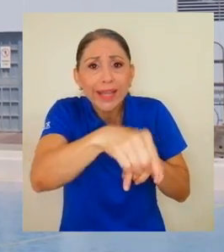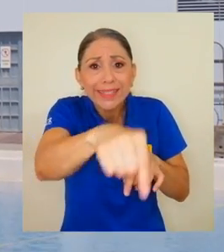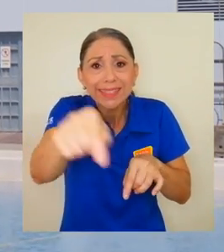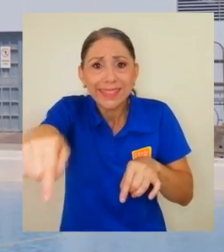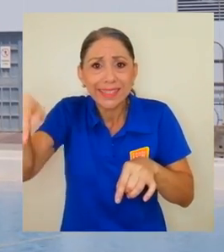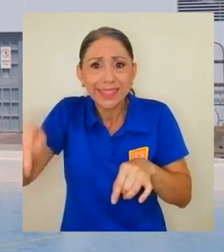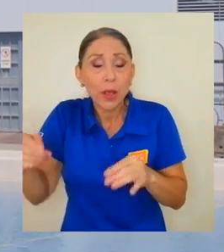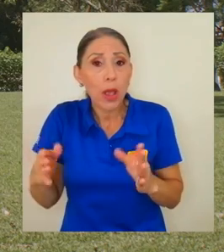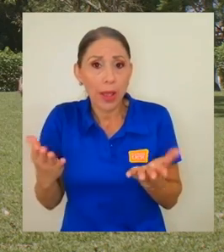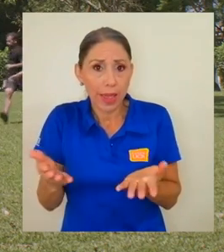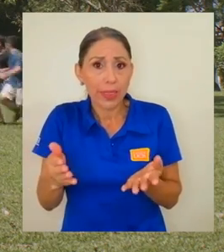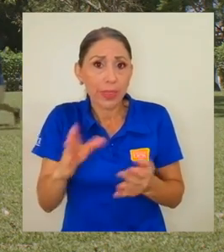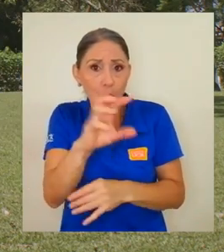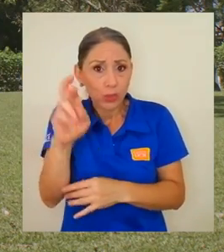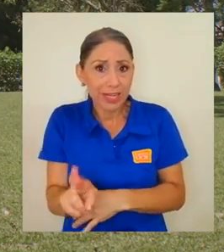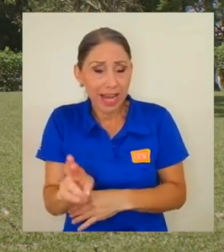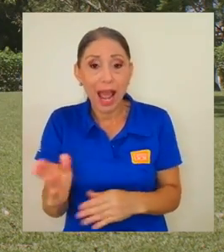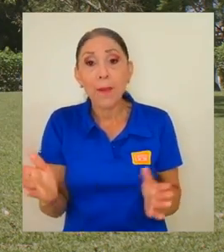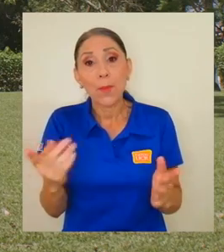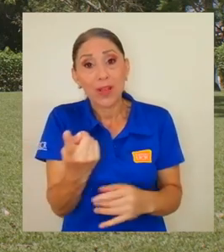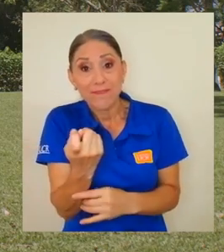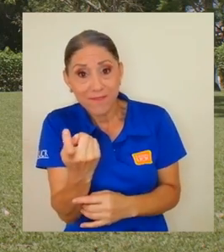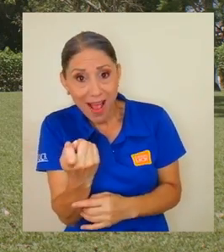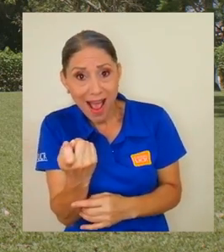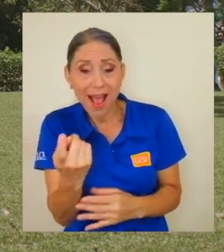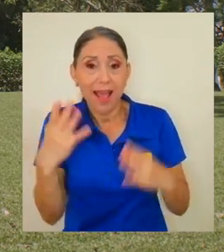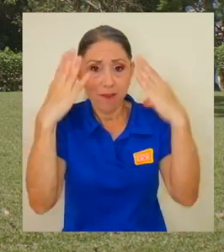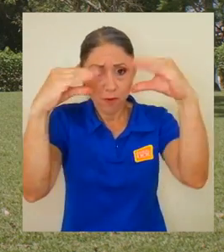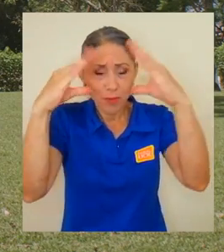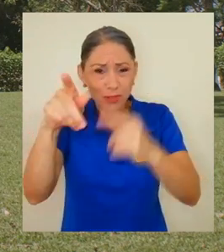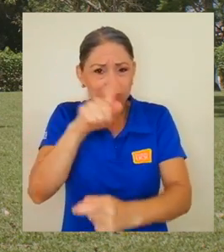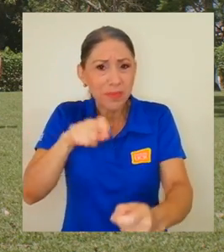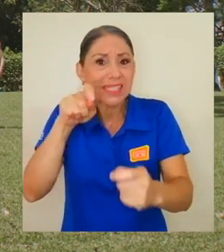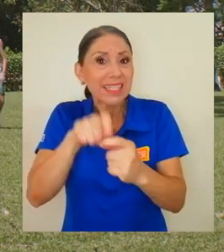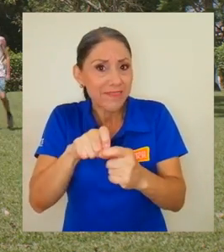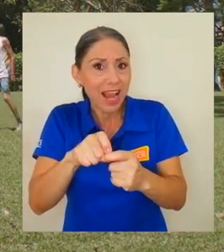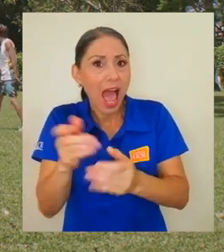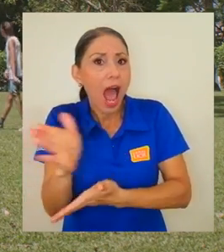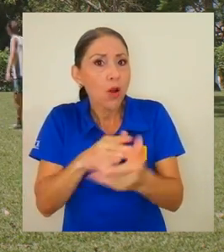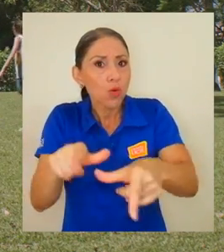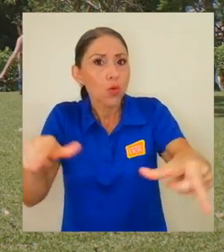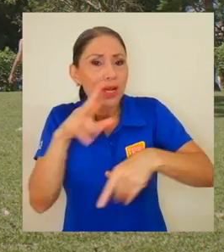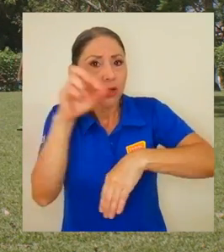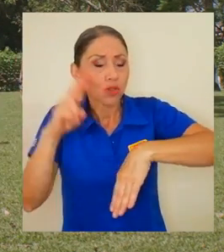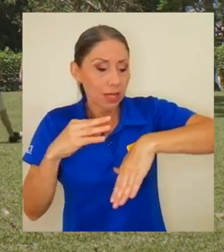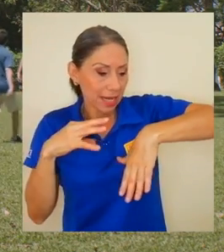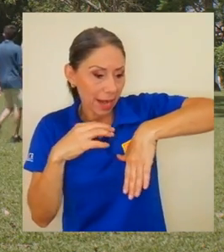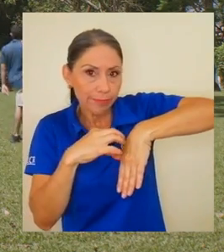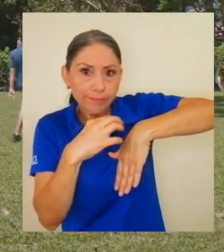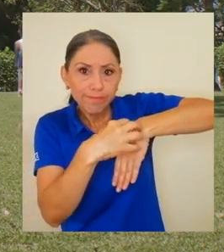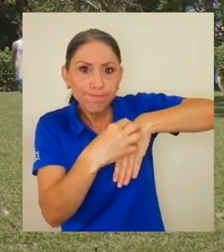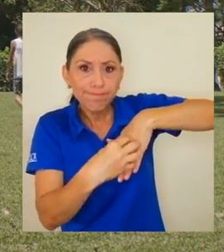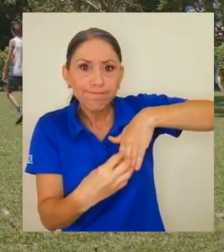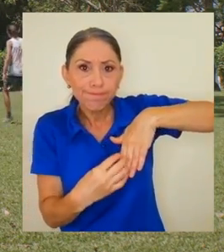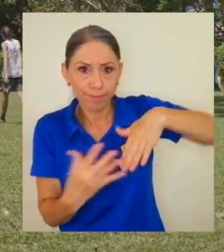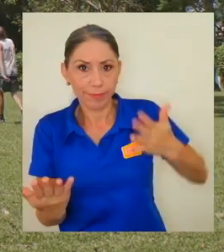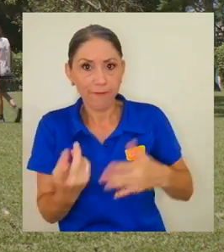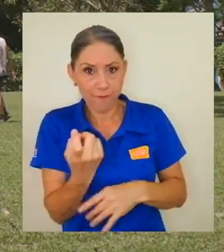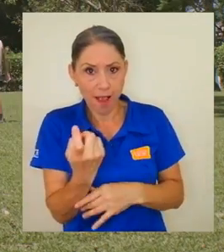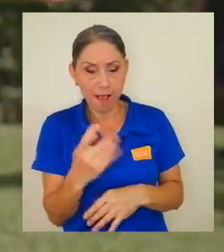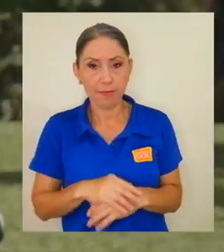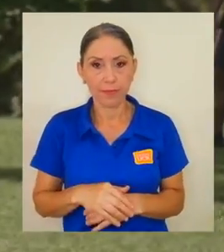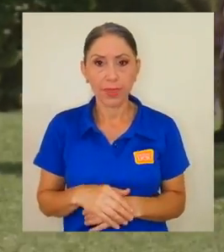del país. Y otro tema importante que se ha podido identificar con esta recopilación de estudios es